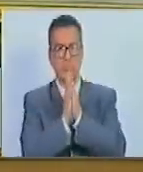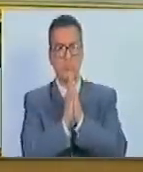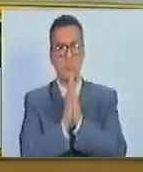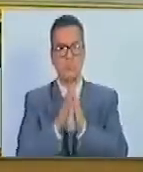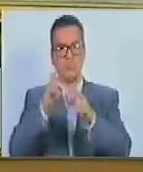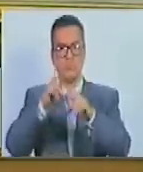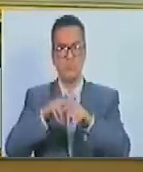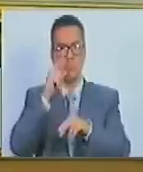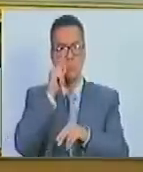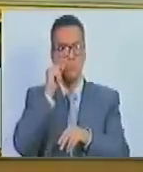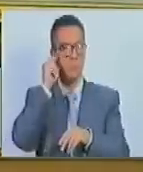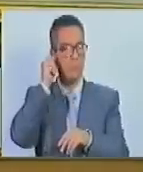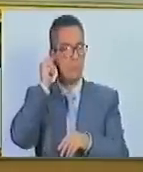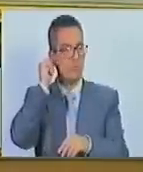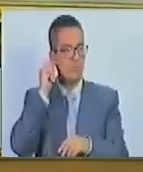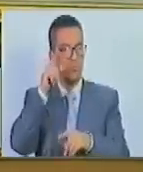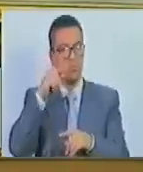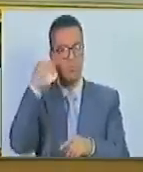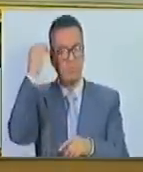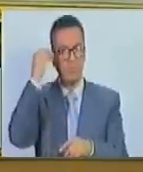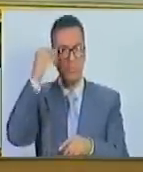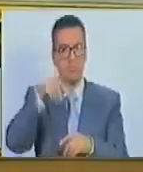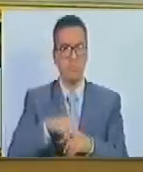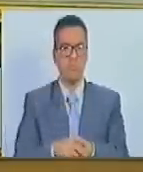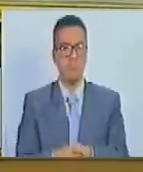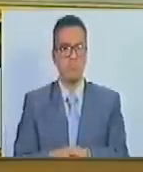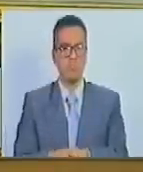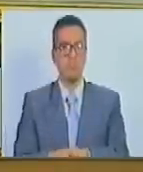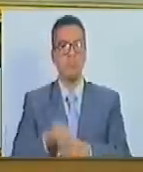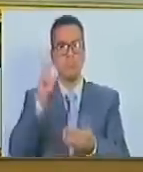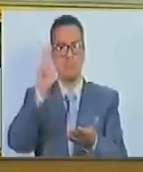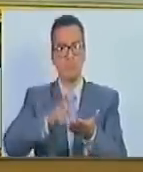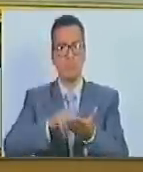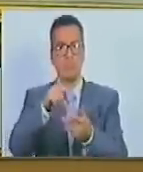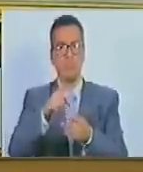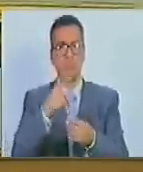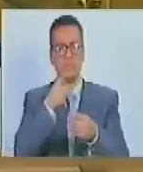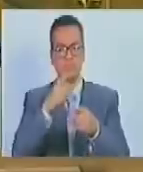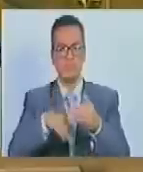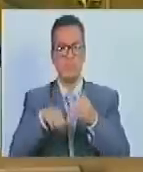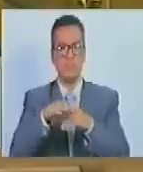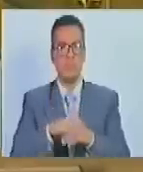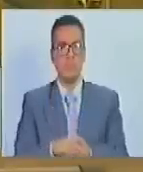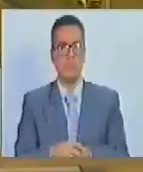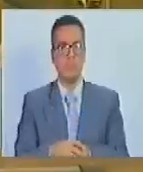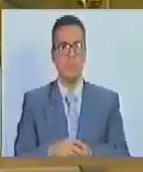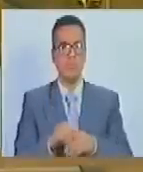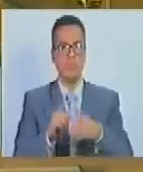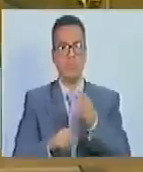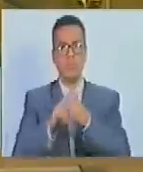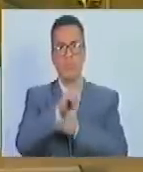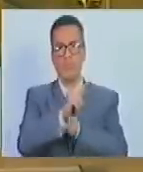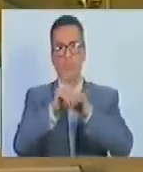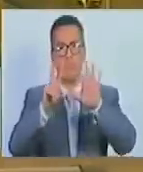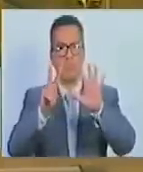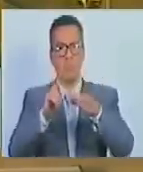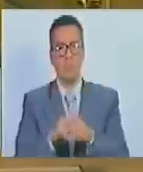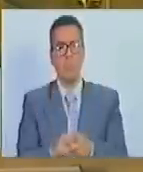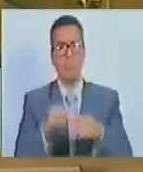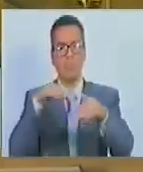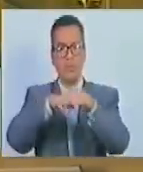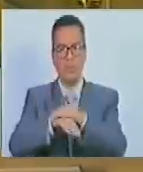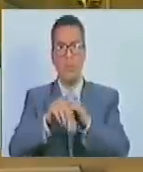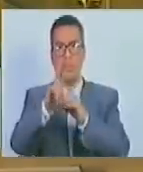por favor, orden. En consideración, aprobado. Siguiente. Trigésimo séptimo. Se